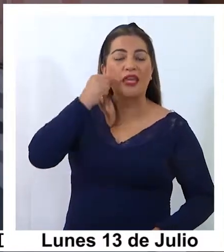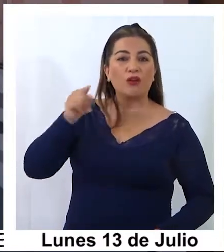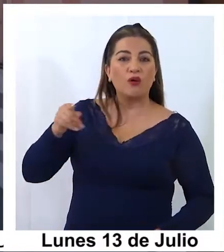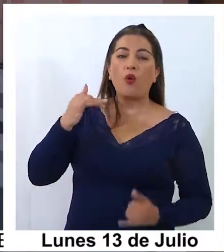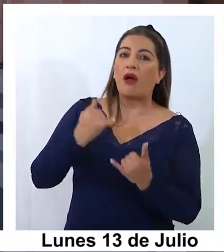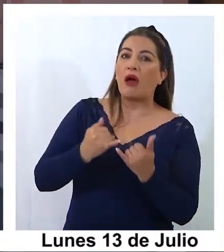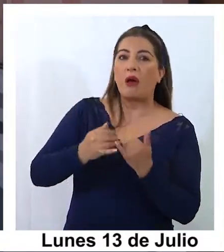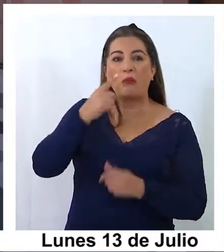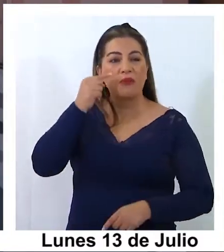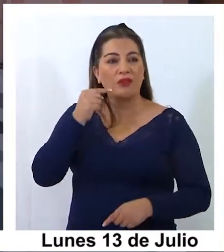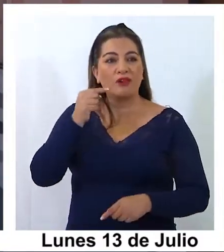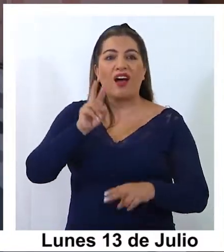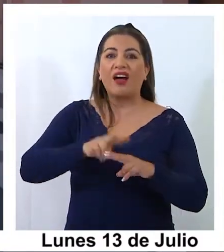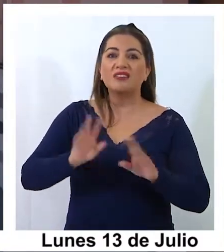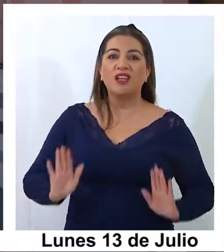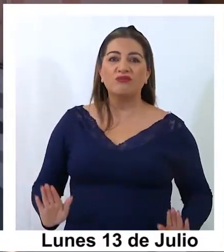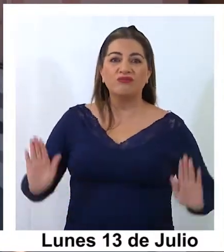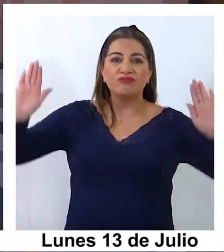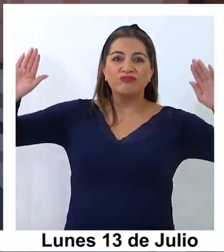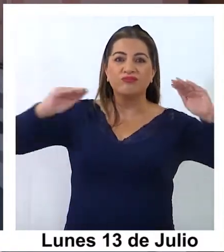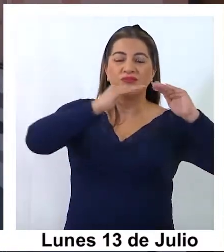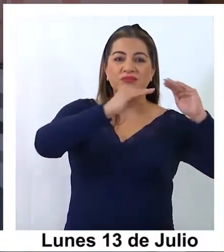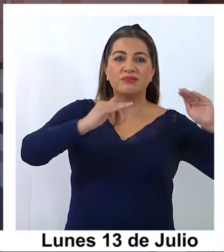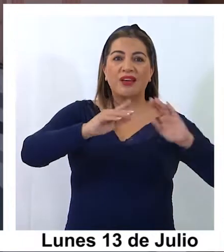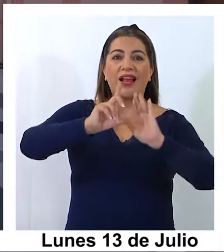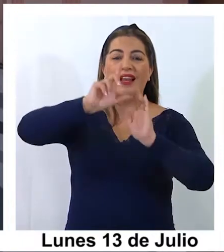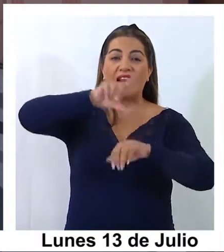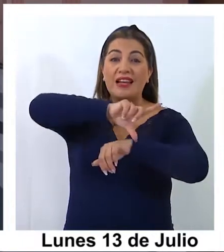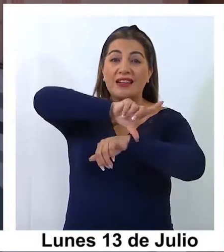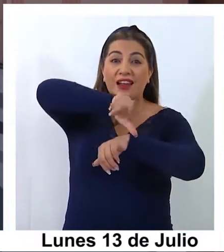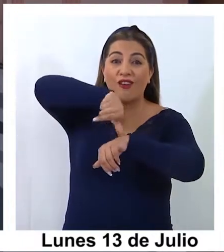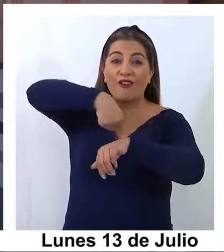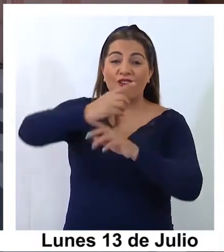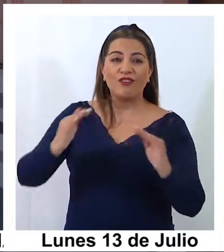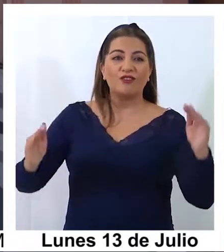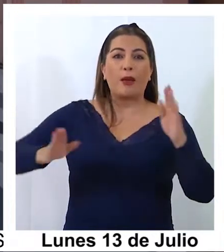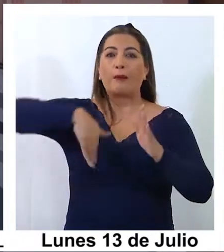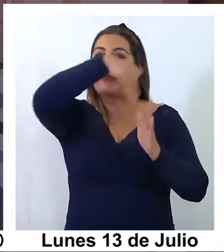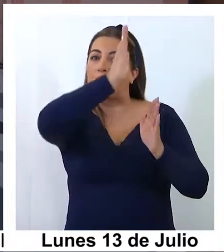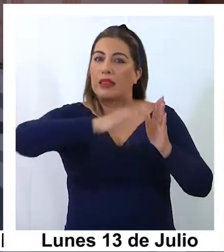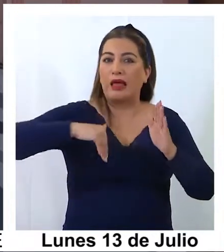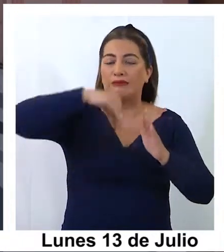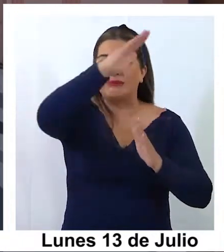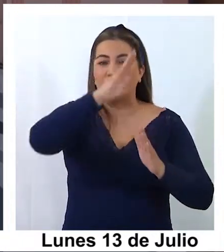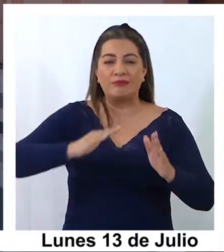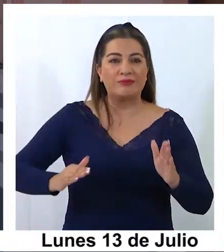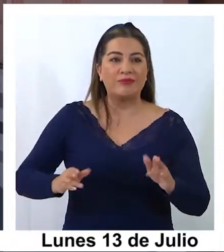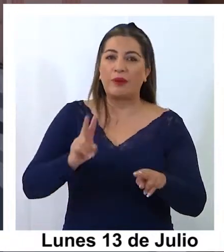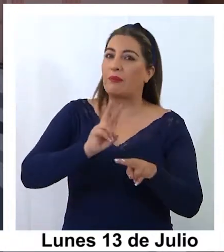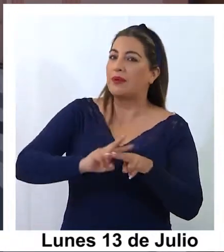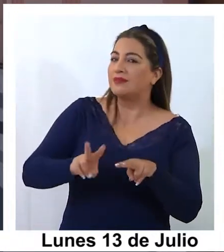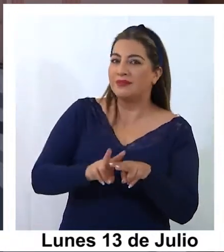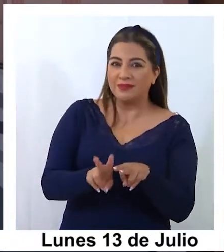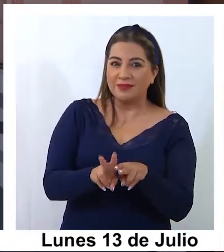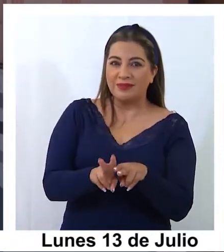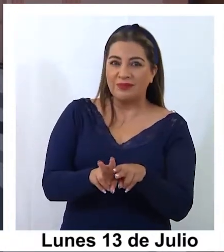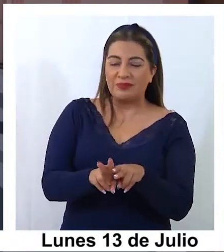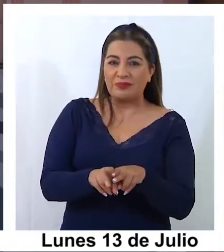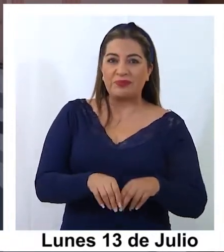amigos hicimos el montaje de las torres, el reloj y el pintado para poder de alguna manera